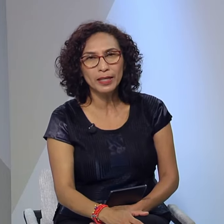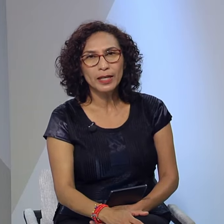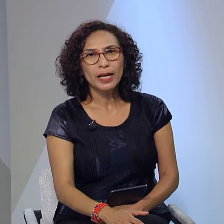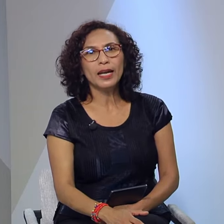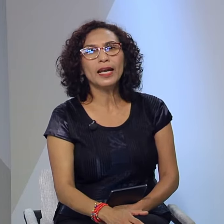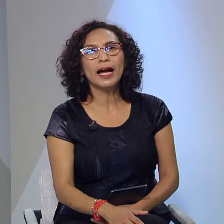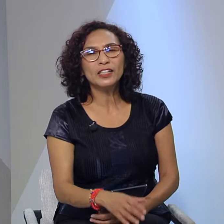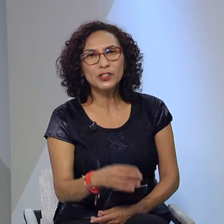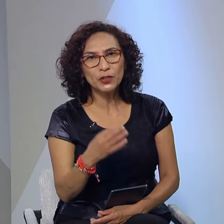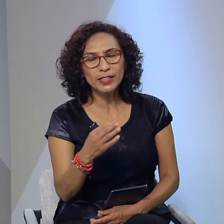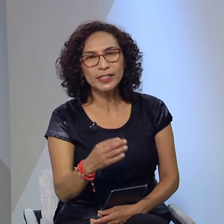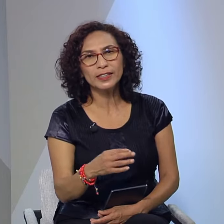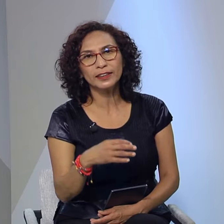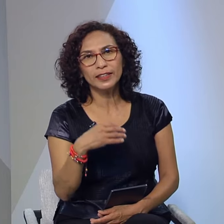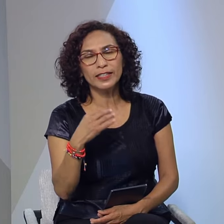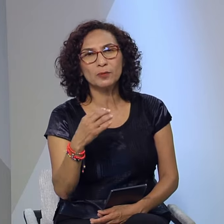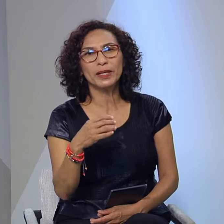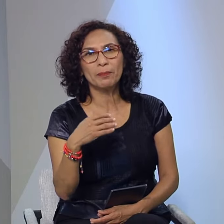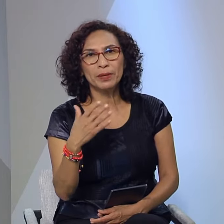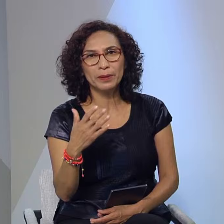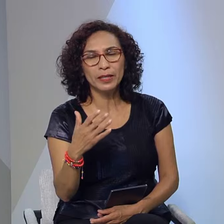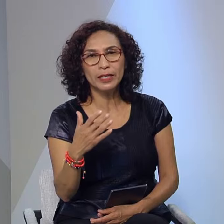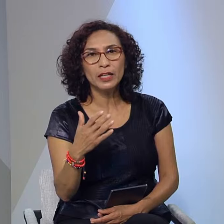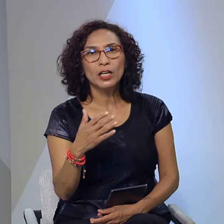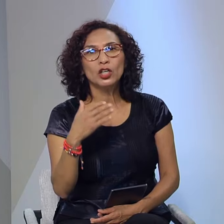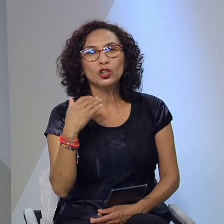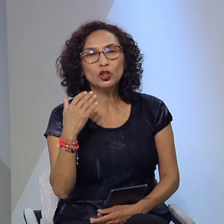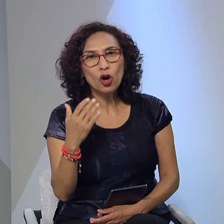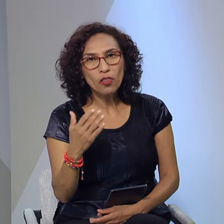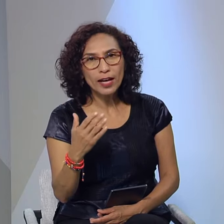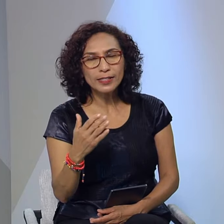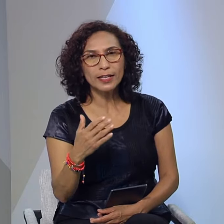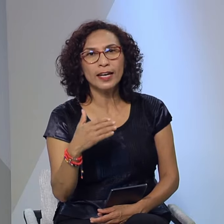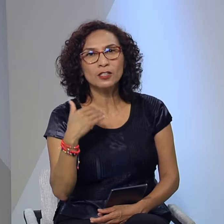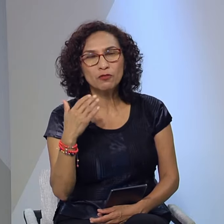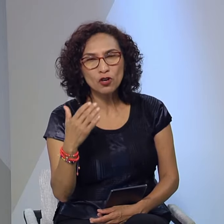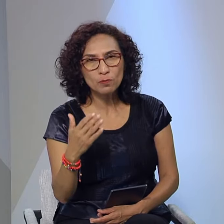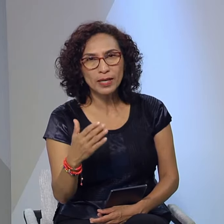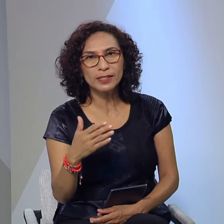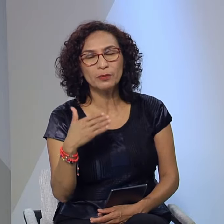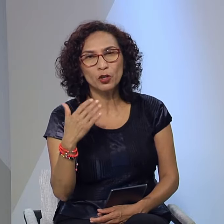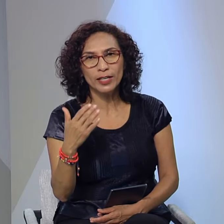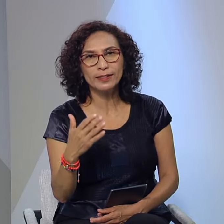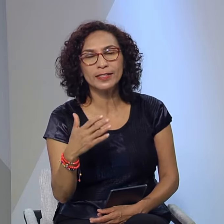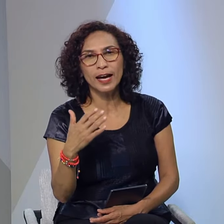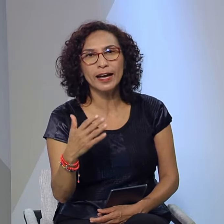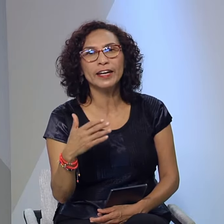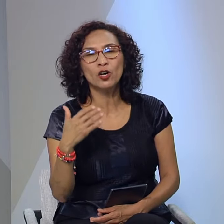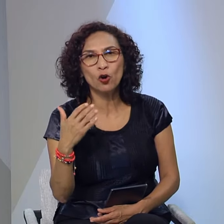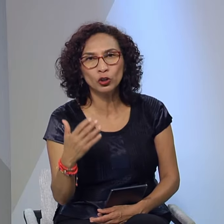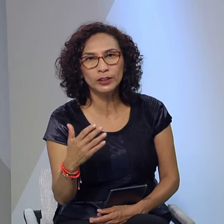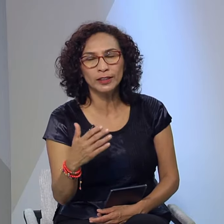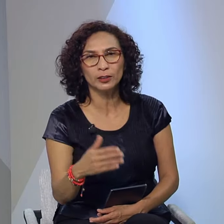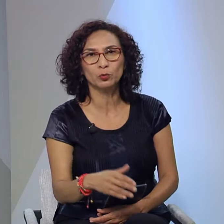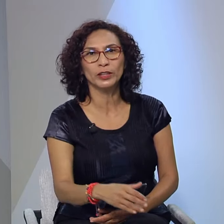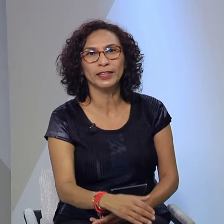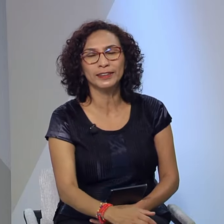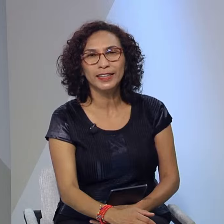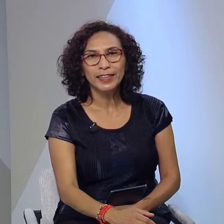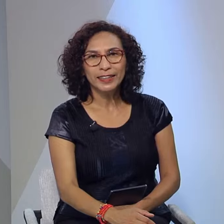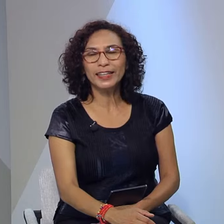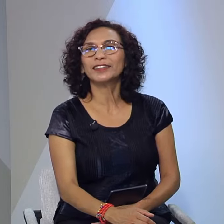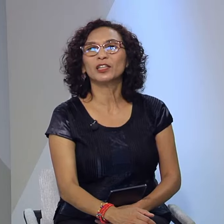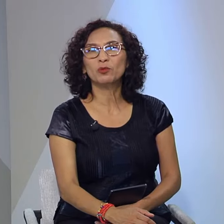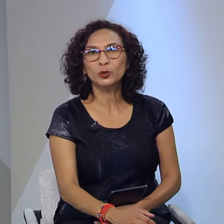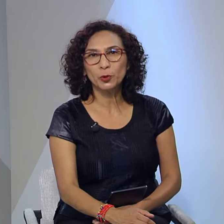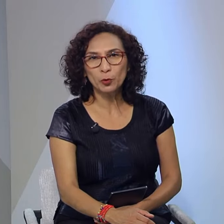también acciones y estrategias para prevenir todas las formas de violencia en contra de las mujeres